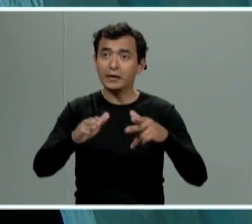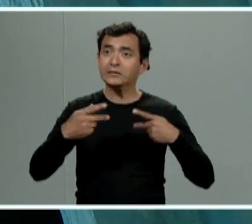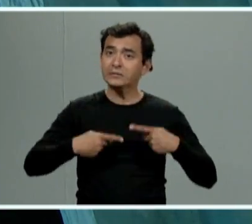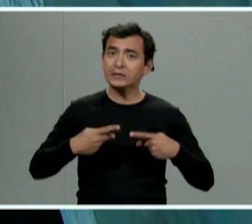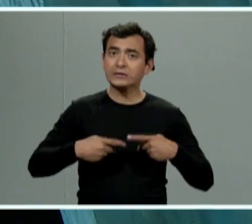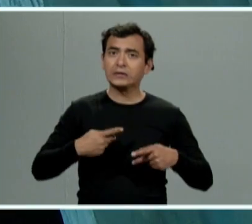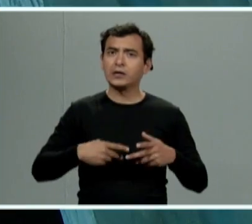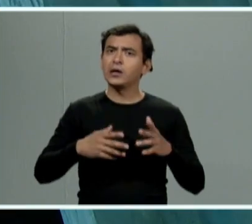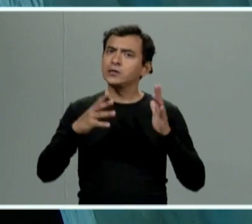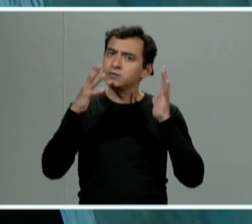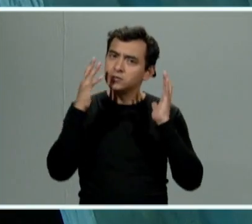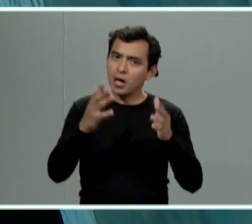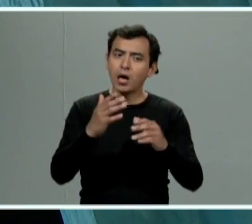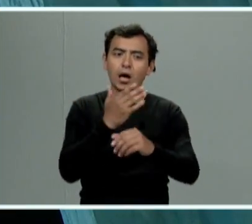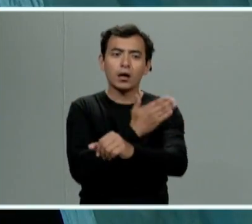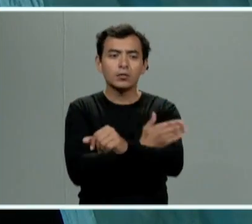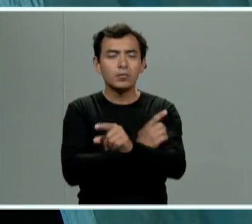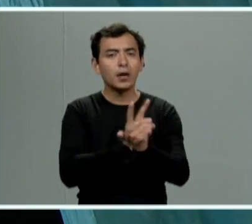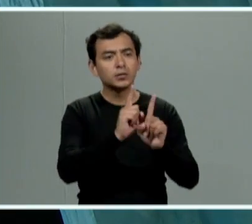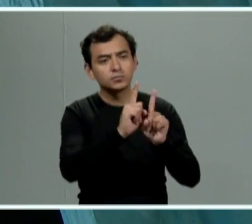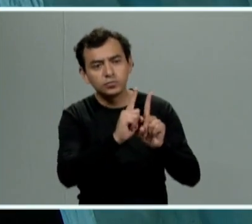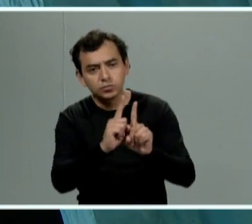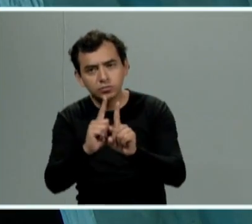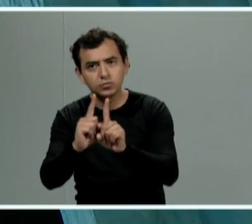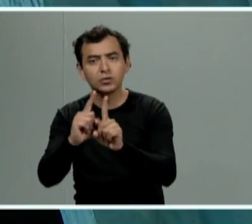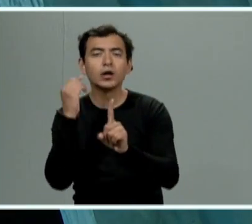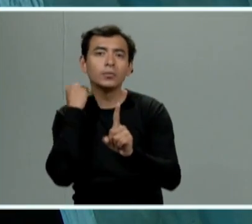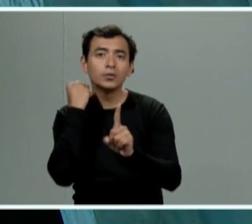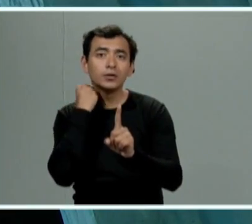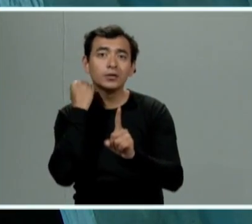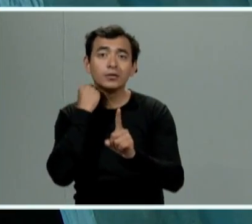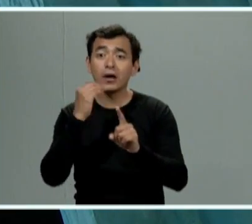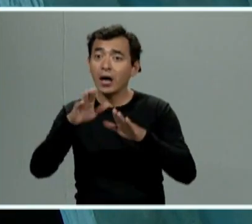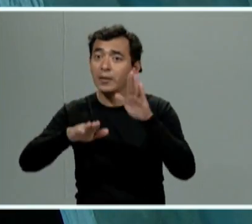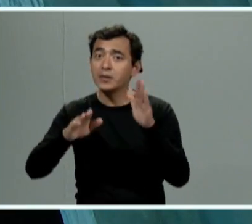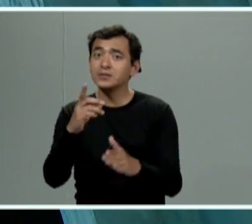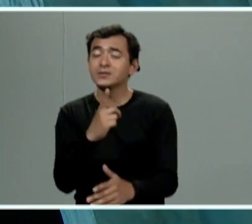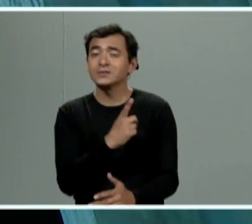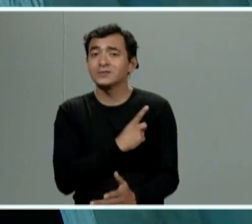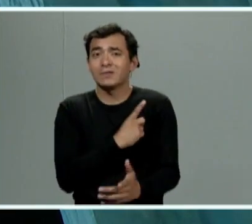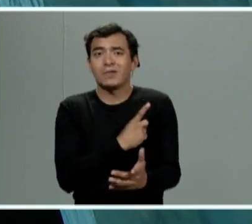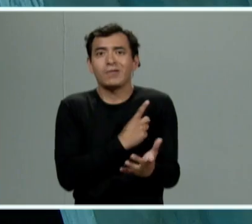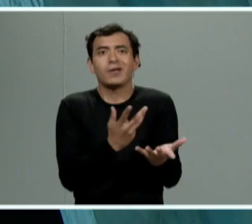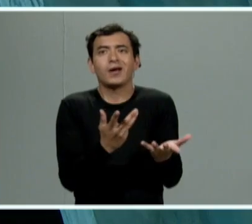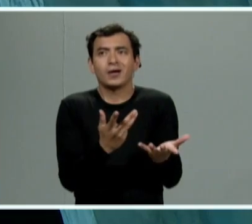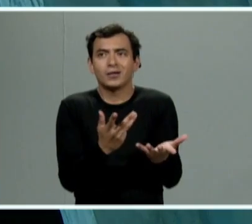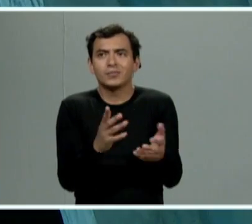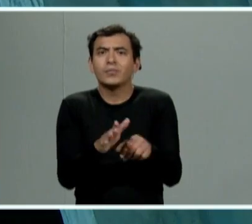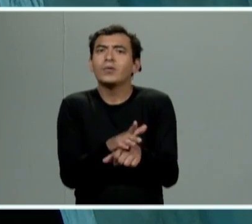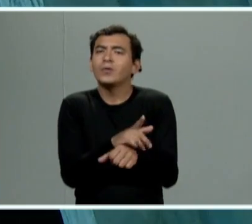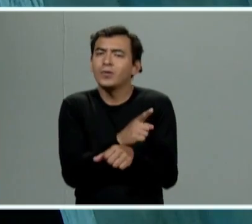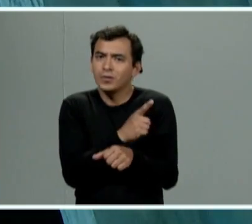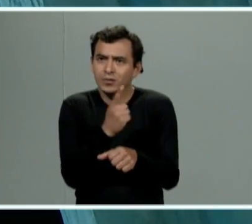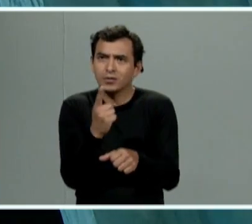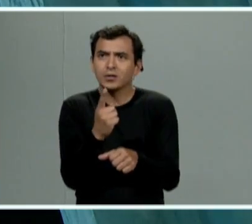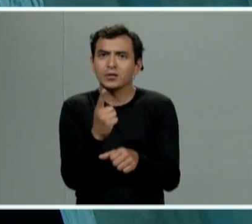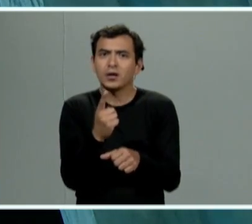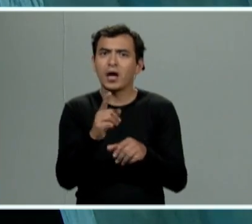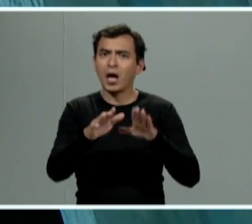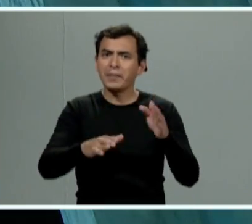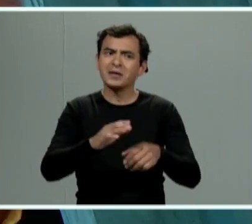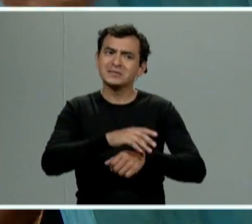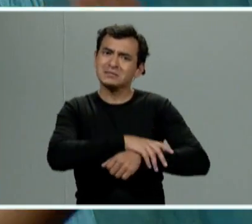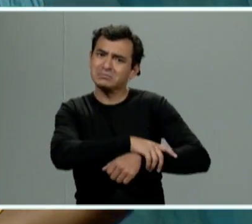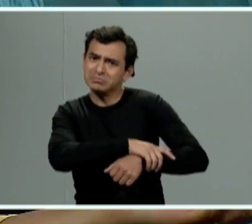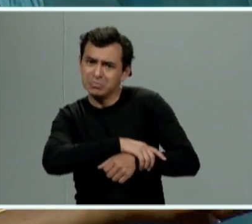con un asesor jurídico pero en la mayoría de los casos no es así porque porque fue en el momento en que me jaló y